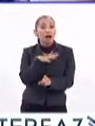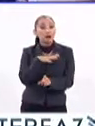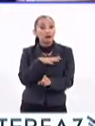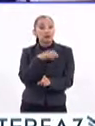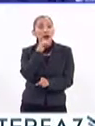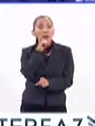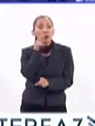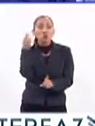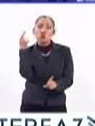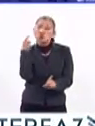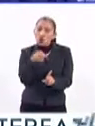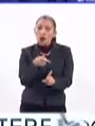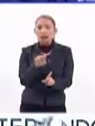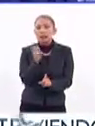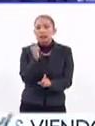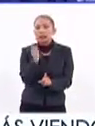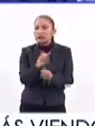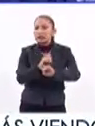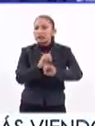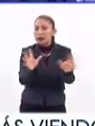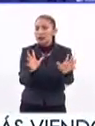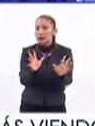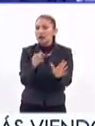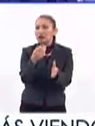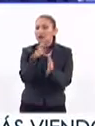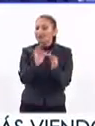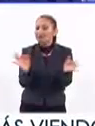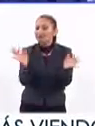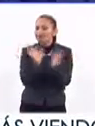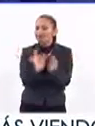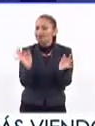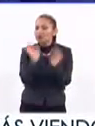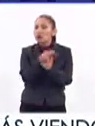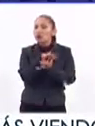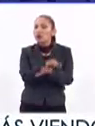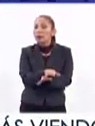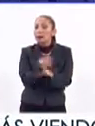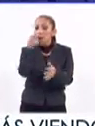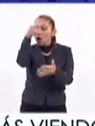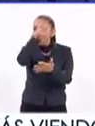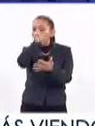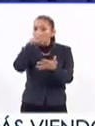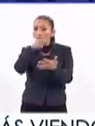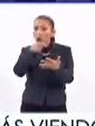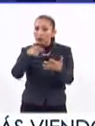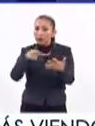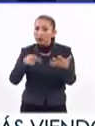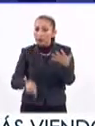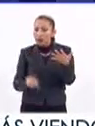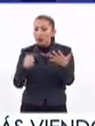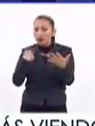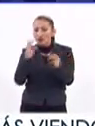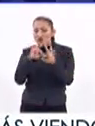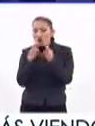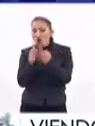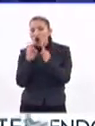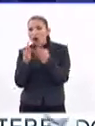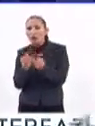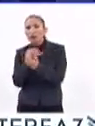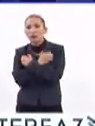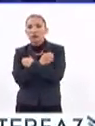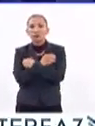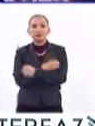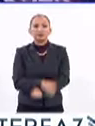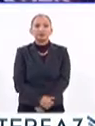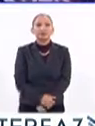una definición teórica sobre los objetivos y métodos de la